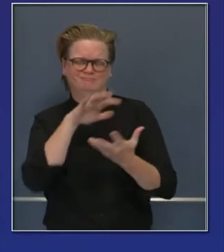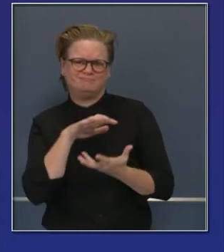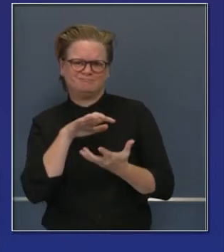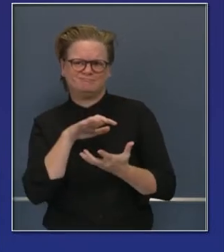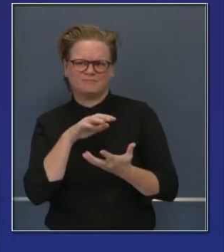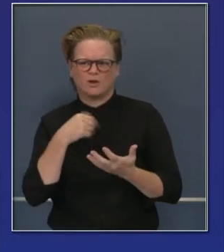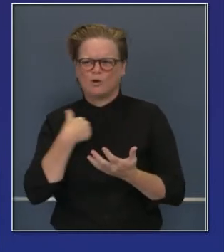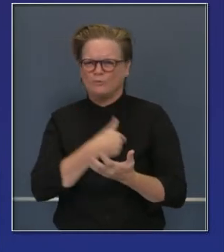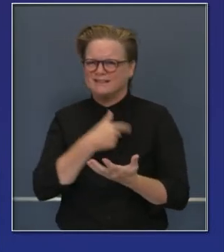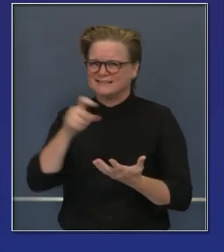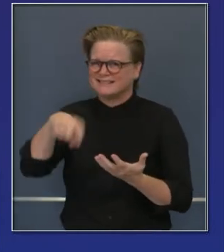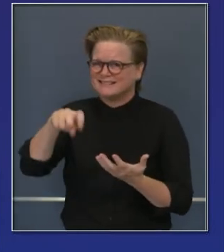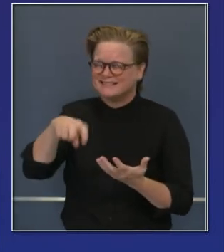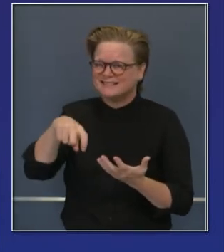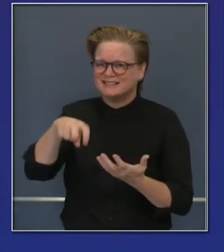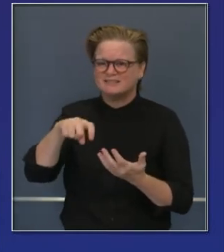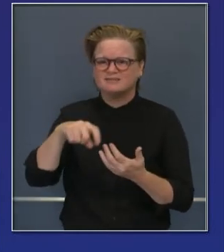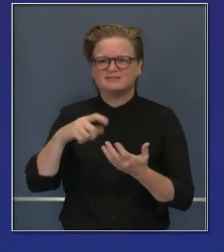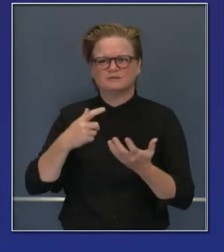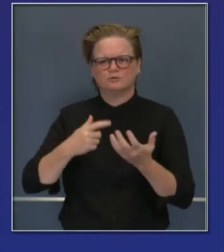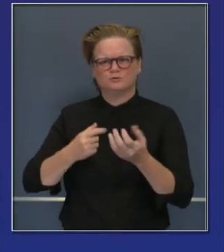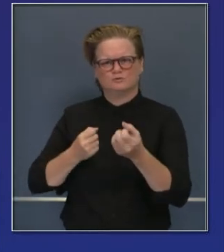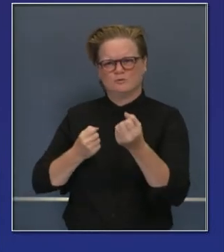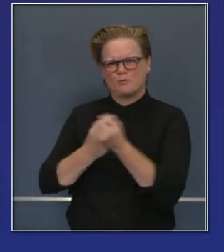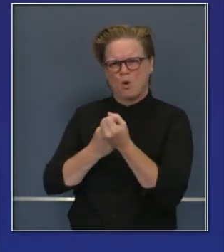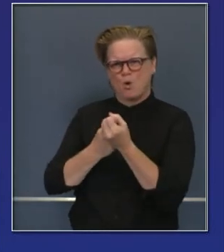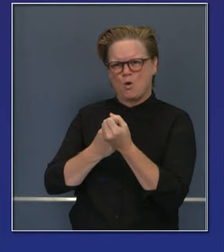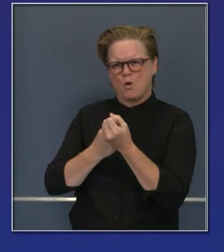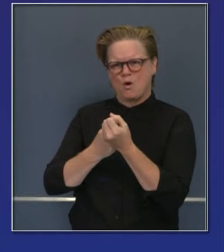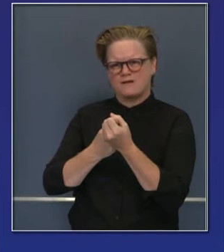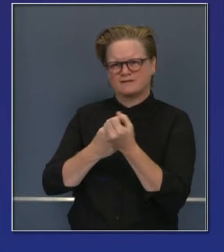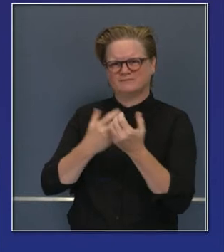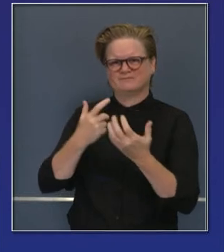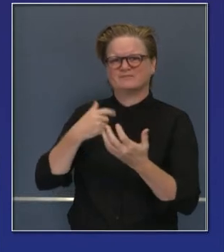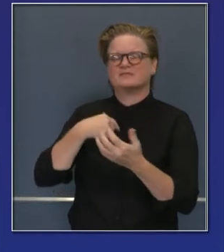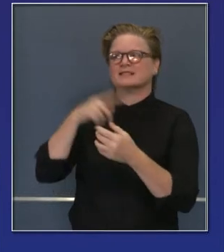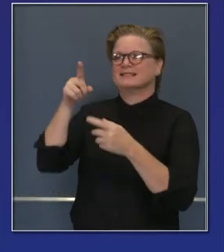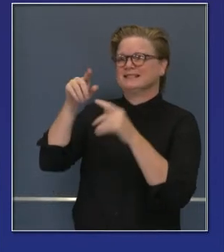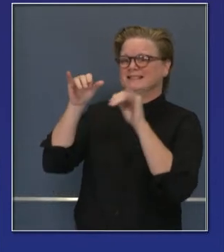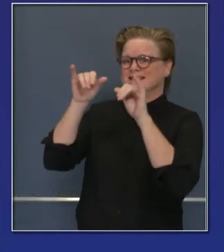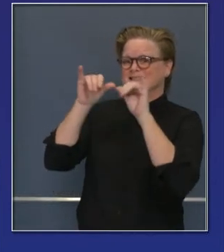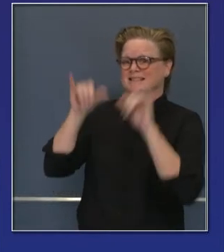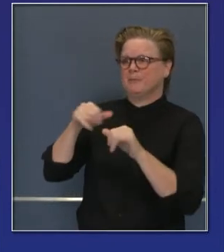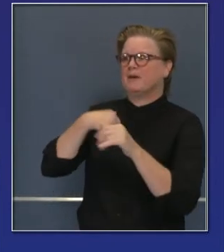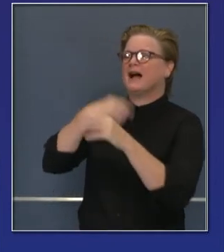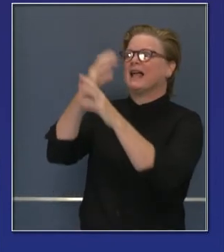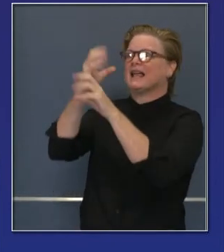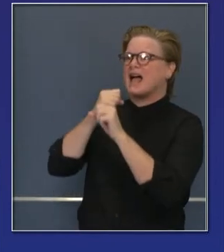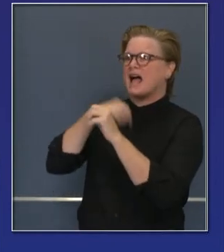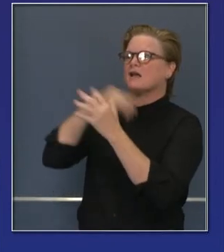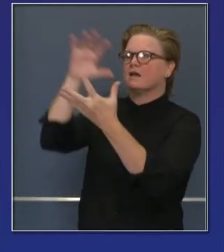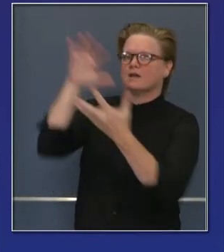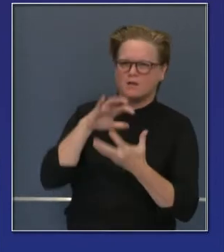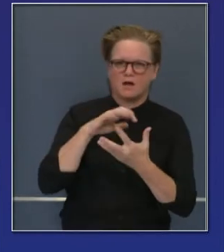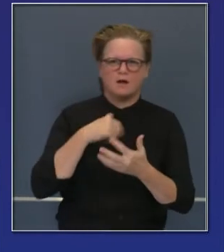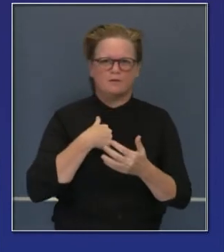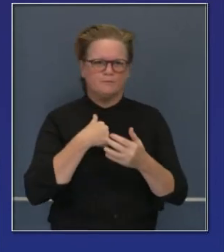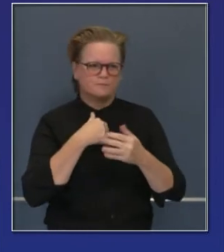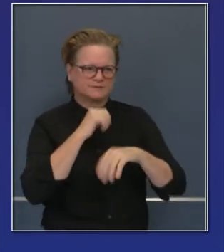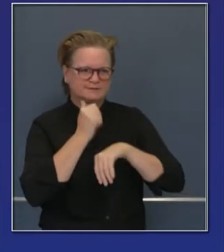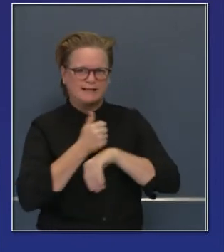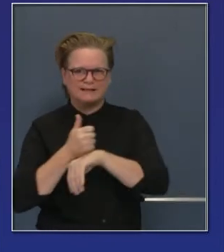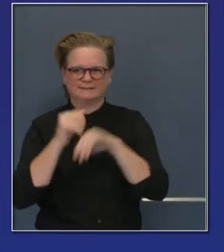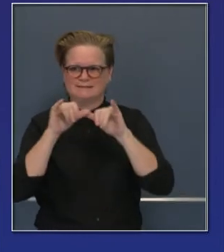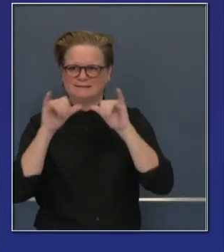Hemos trabajado sobre esto. Lo hemos mencionado repetidamente. No tenemos una mejor sociedad que la portavoz del